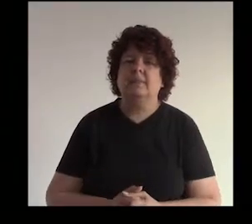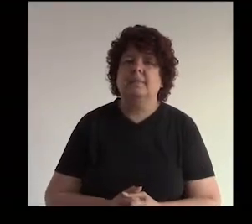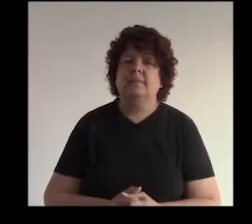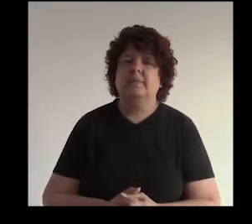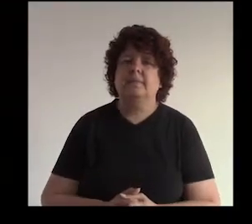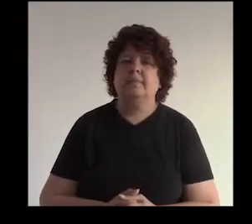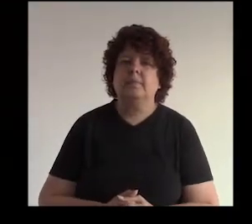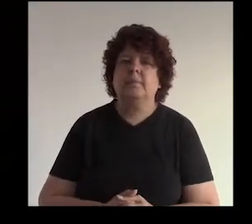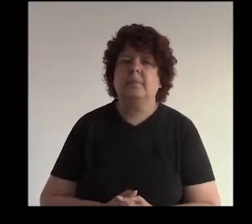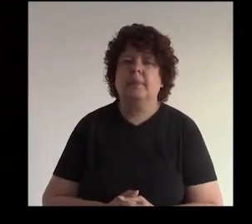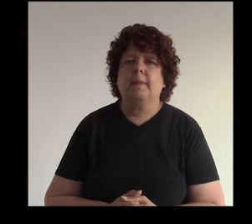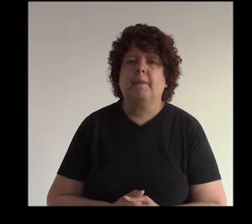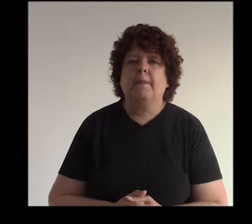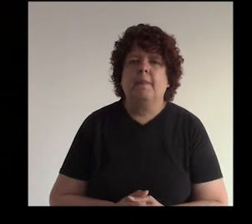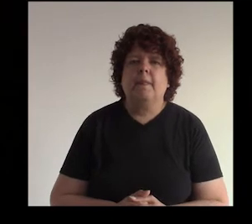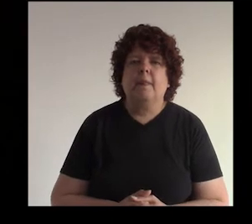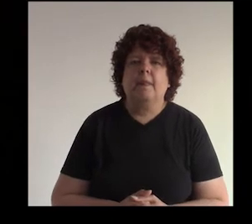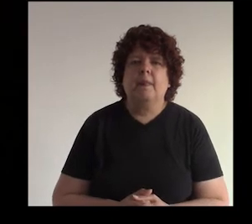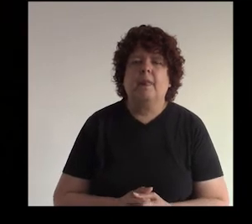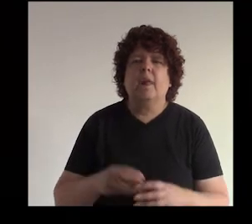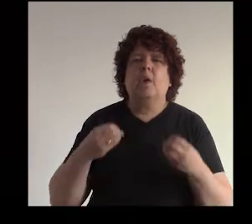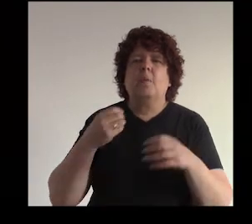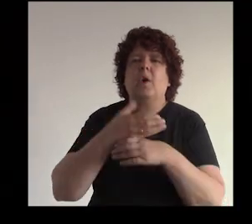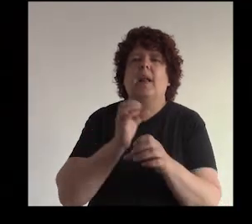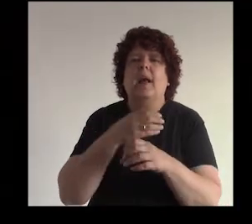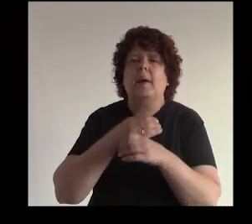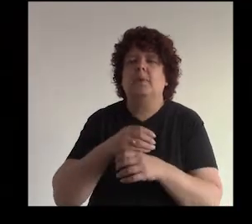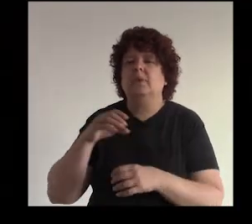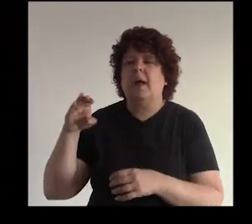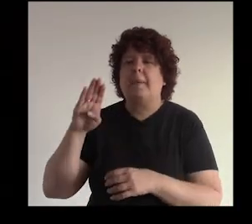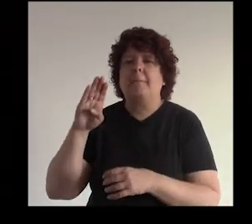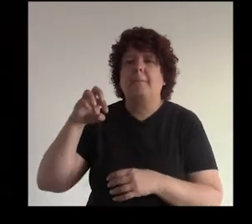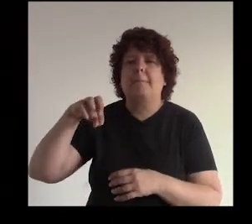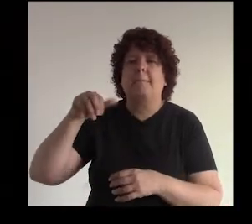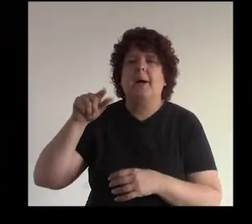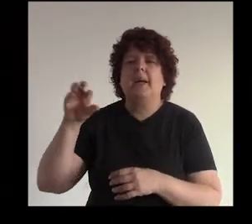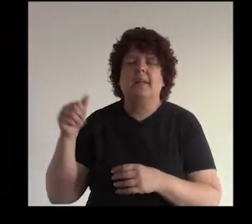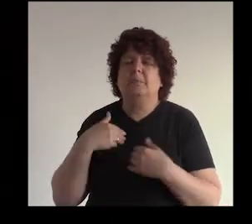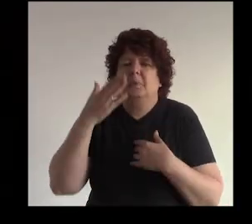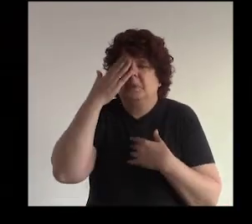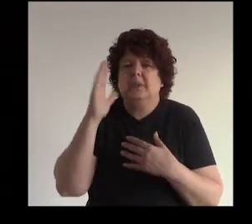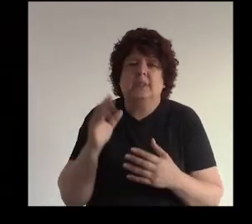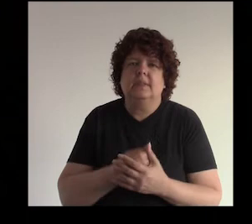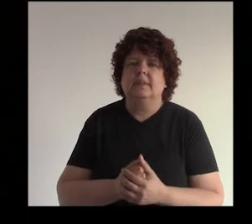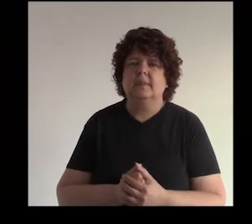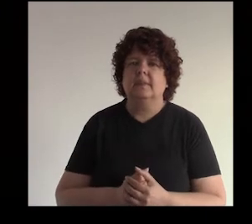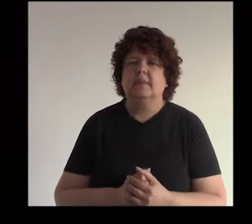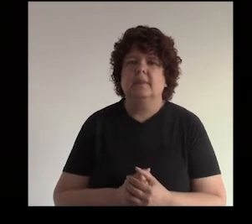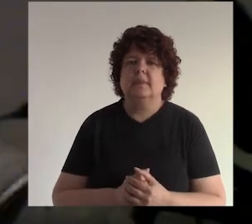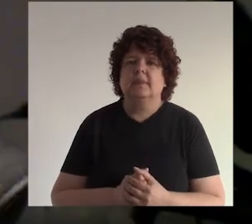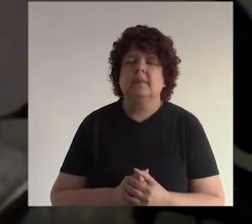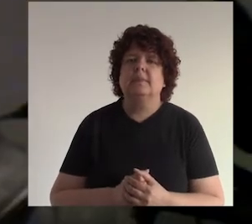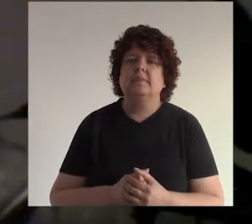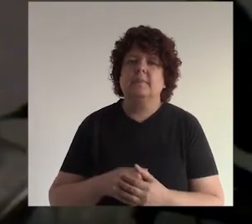Antaño buenas noches un favor ¿y cómo creamos esa página? yo al menos no sé crear gracias